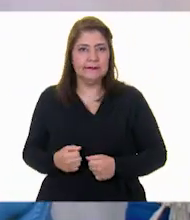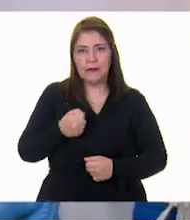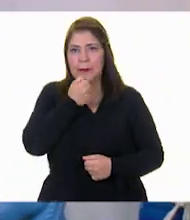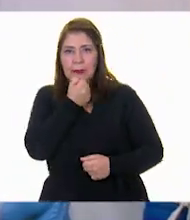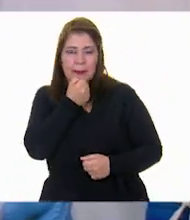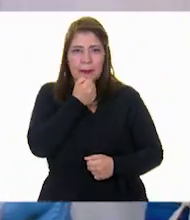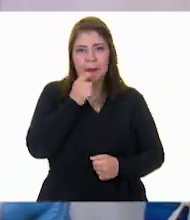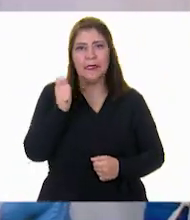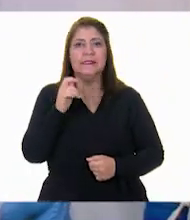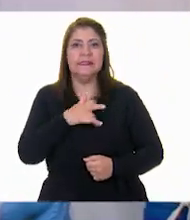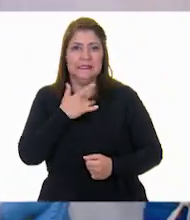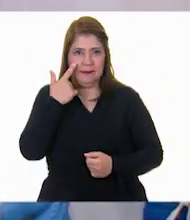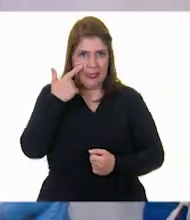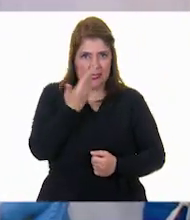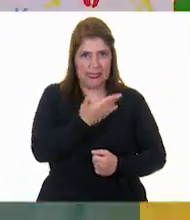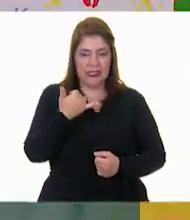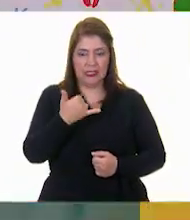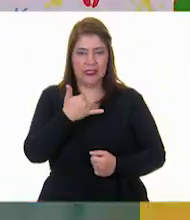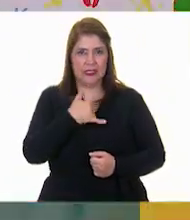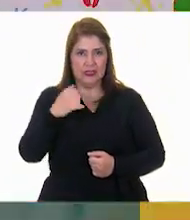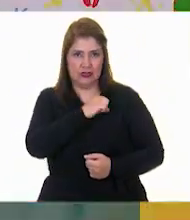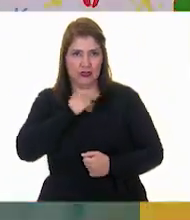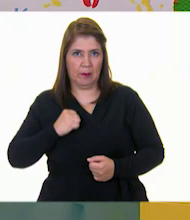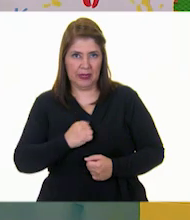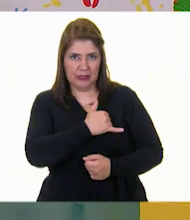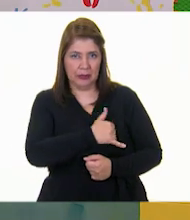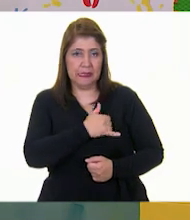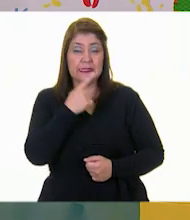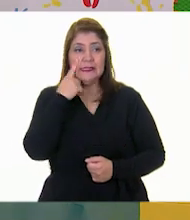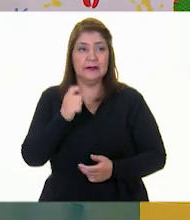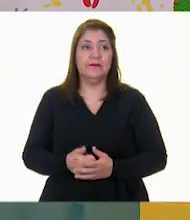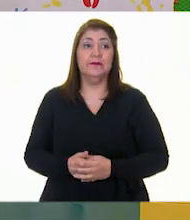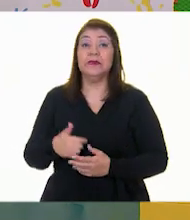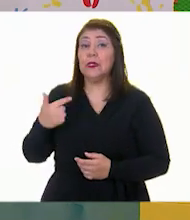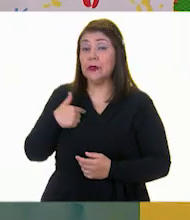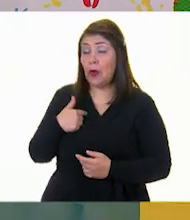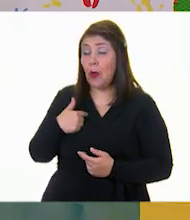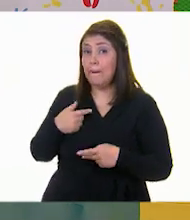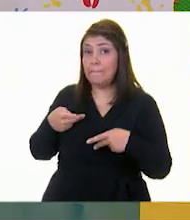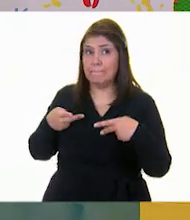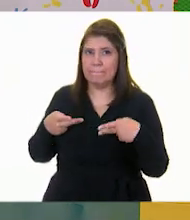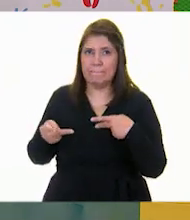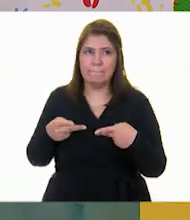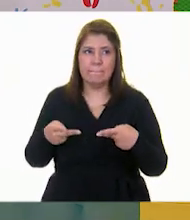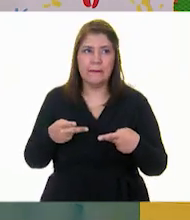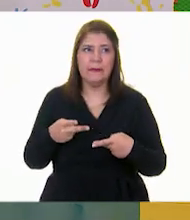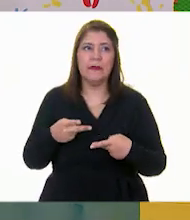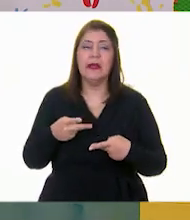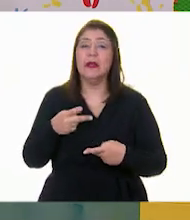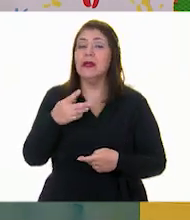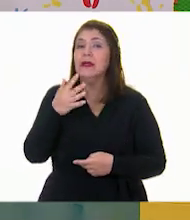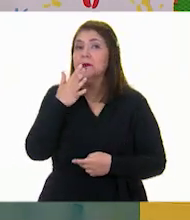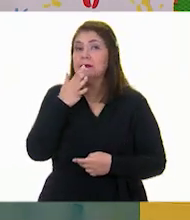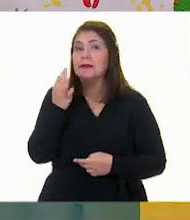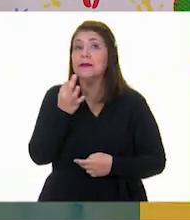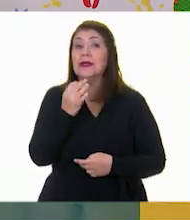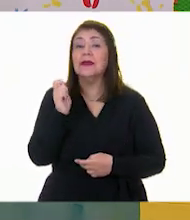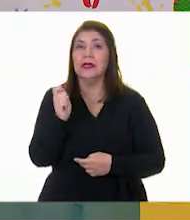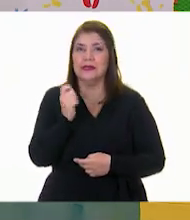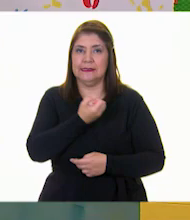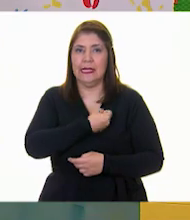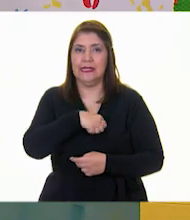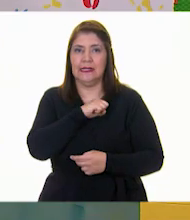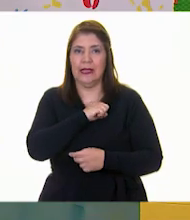vamos contigo, Super Yolistle. Muy bien, les preparé un nutricaracol con